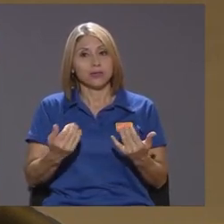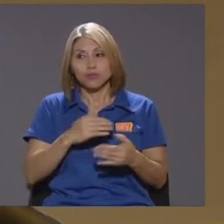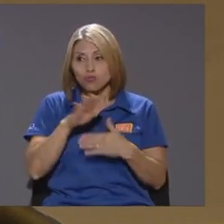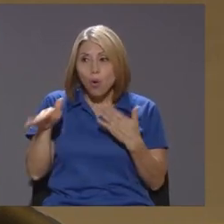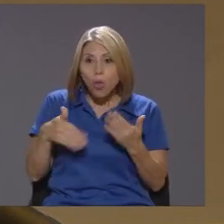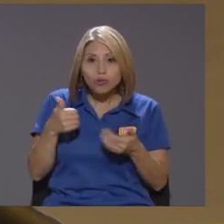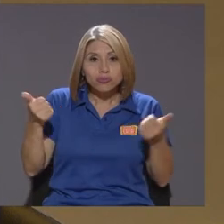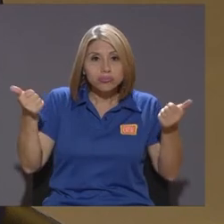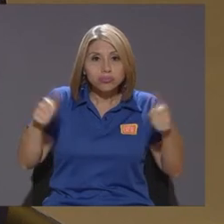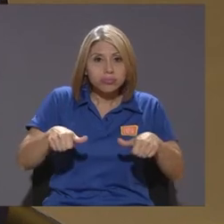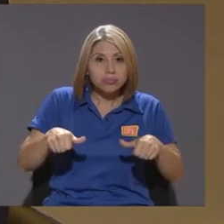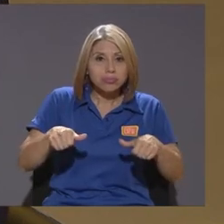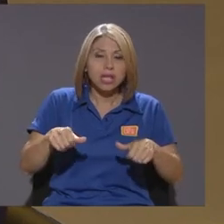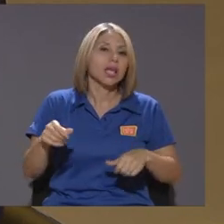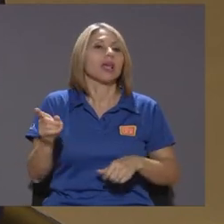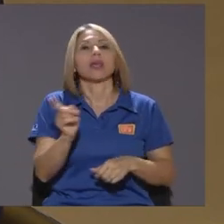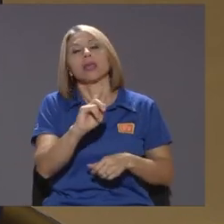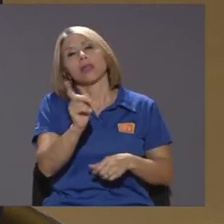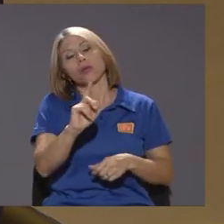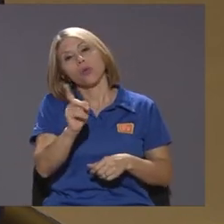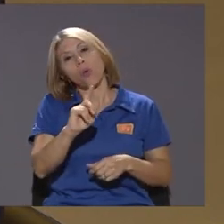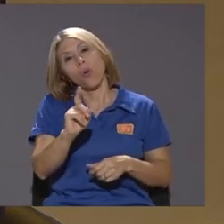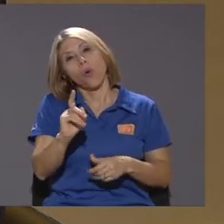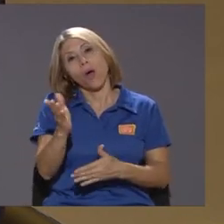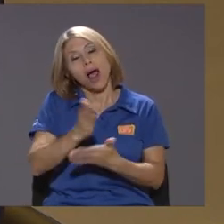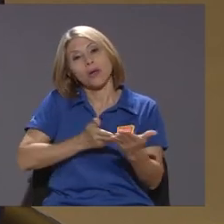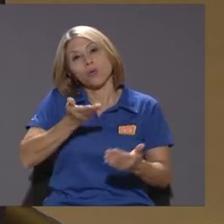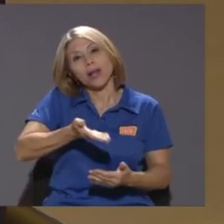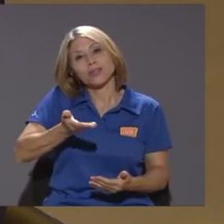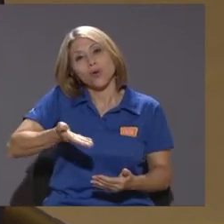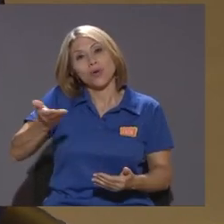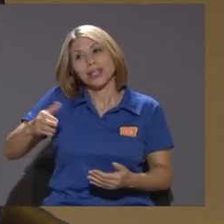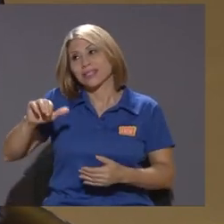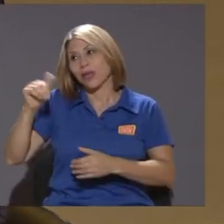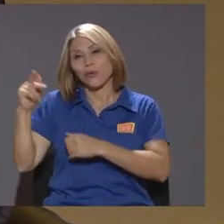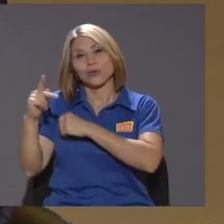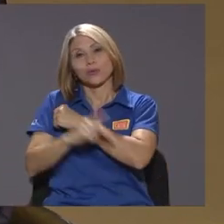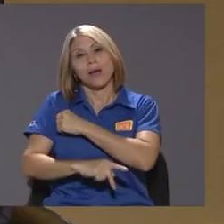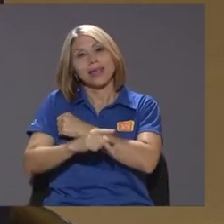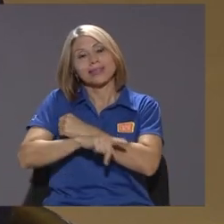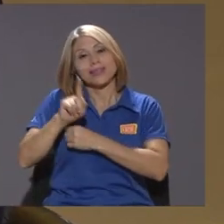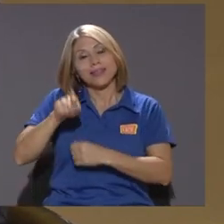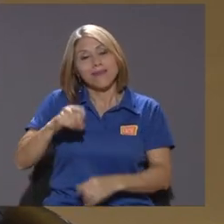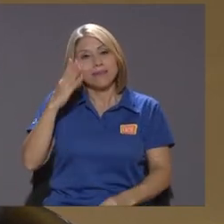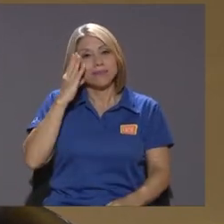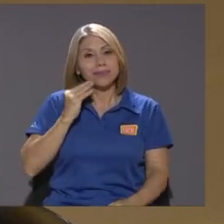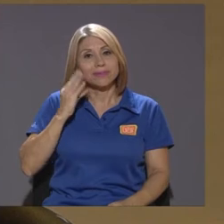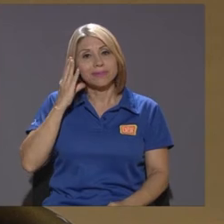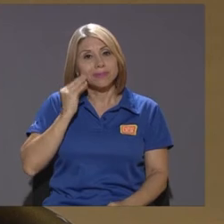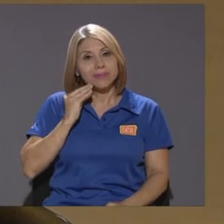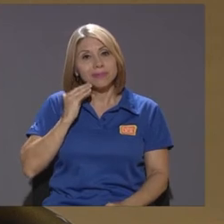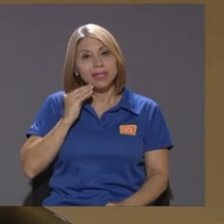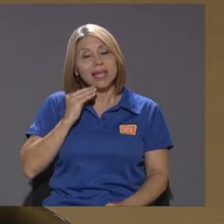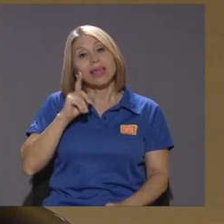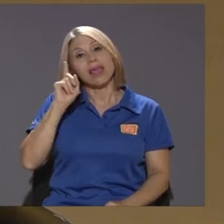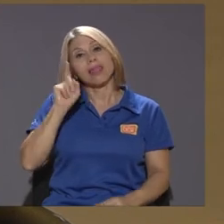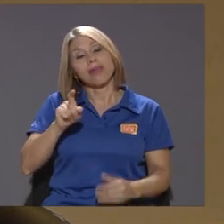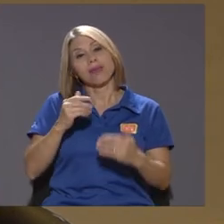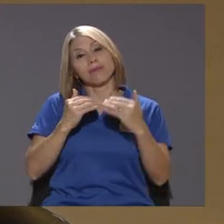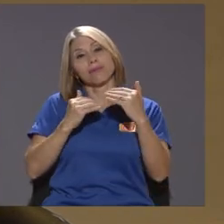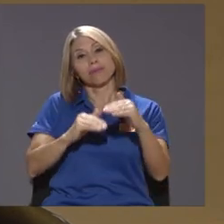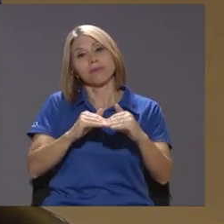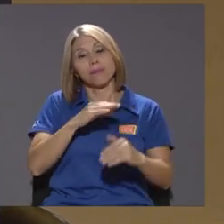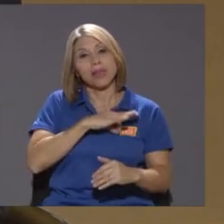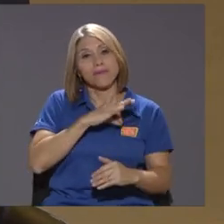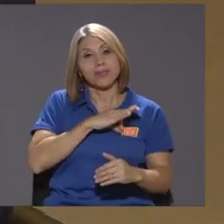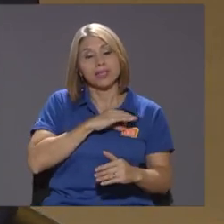que tener que pasar por algunas cosas que han tenido que pasar otros países de recortar beneficios recortar pensiones y